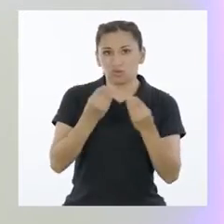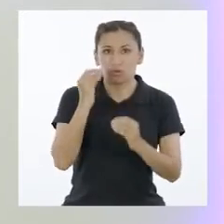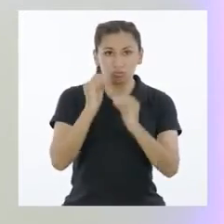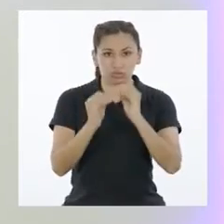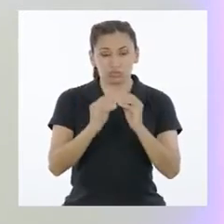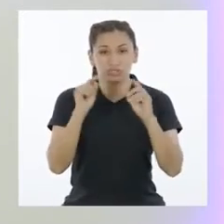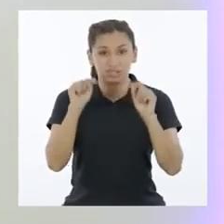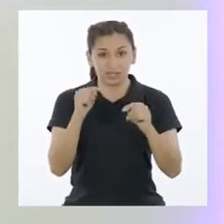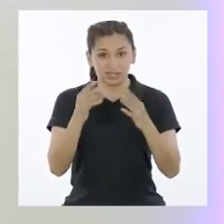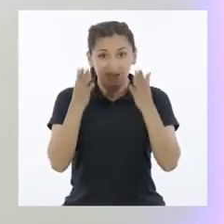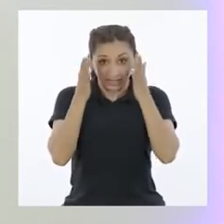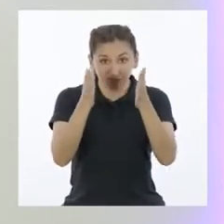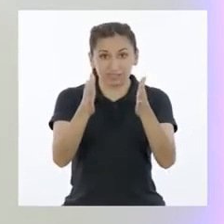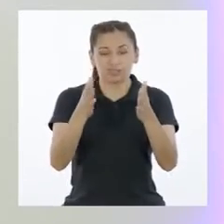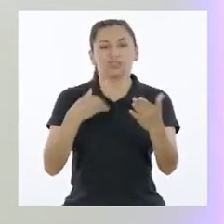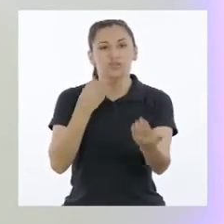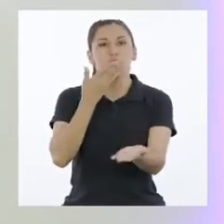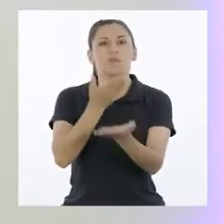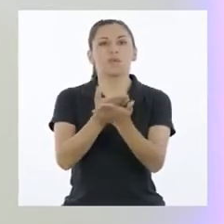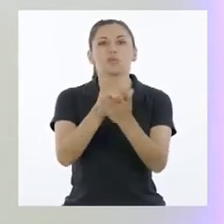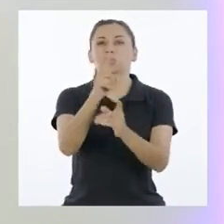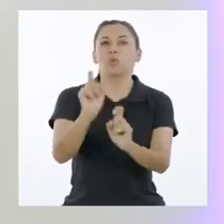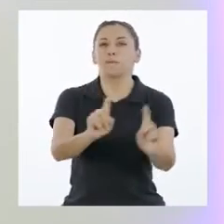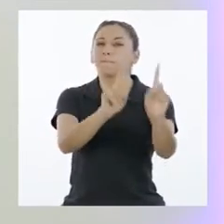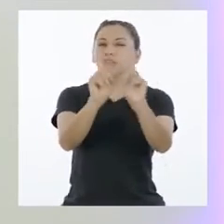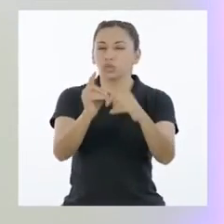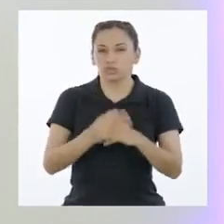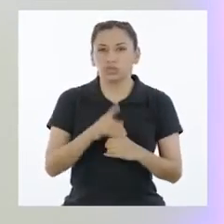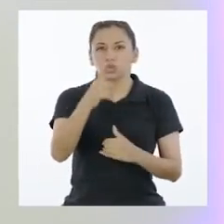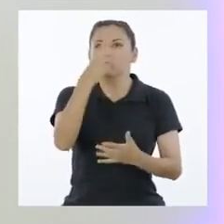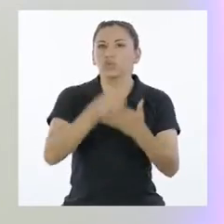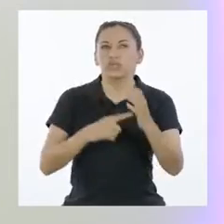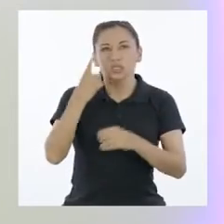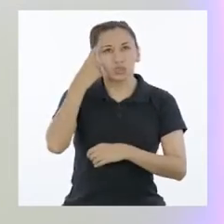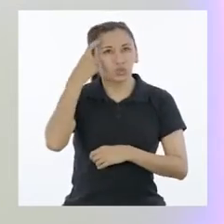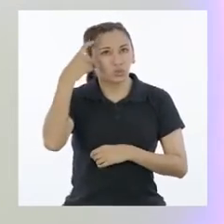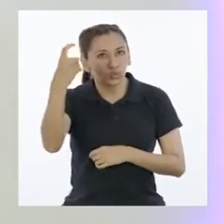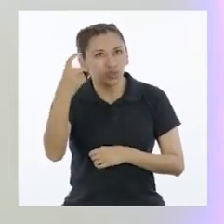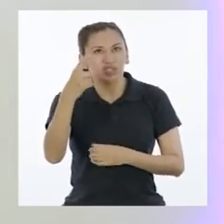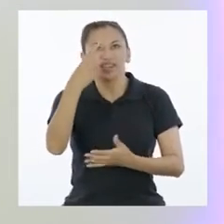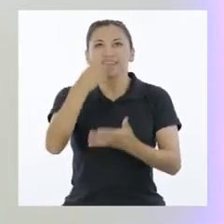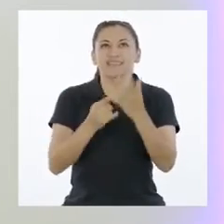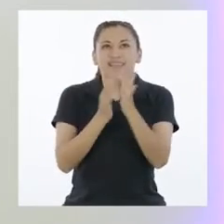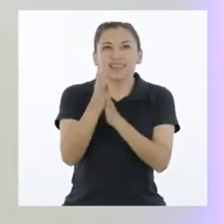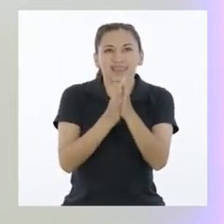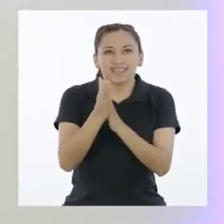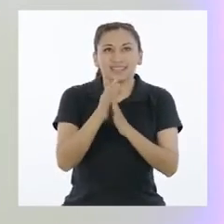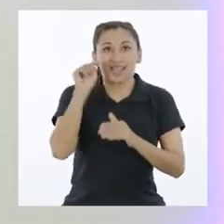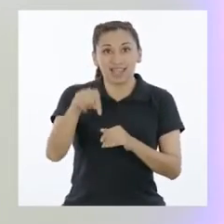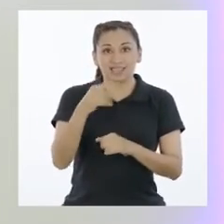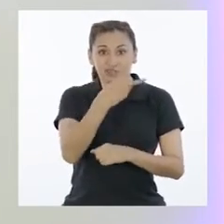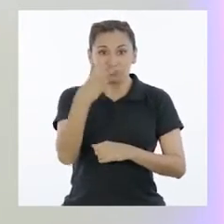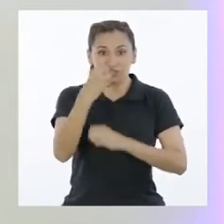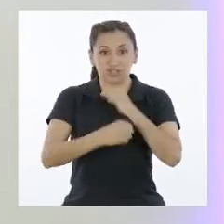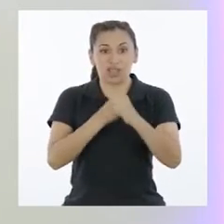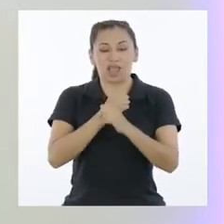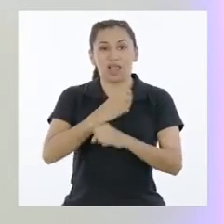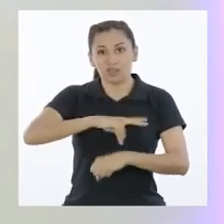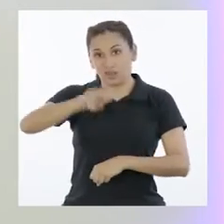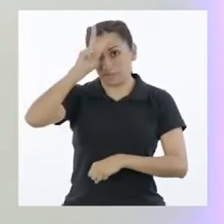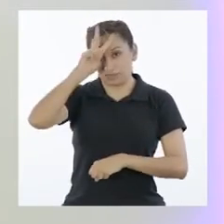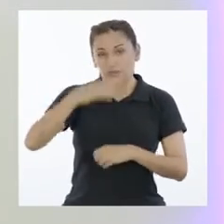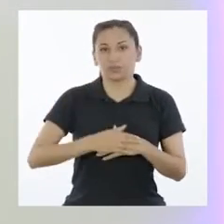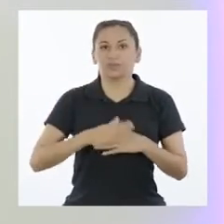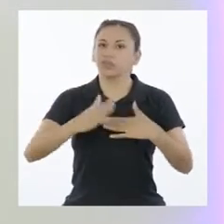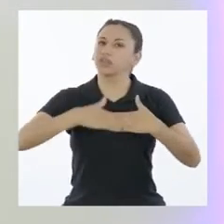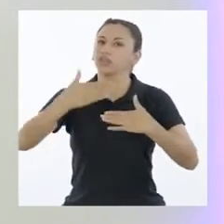identificar el asunto público que quieren atender, les propongo preguntarse ¿Qué sueñan o desean para su país en este bicentenario?